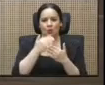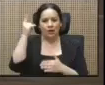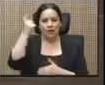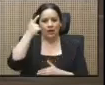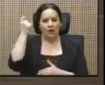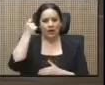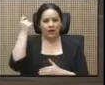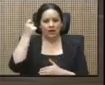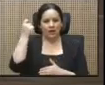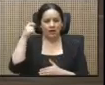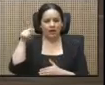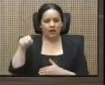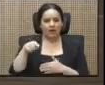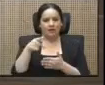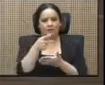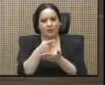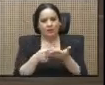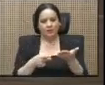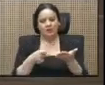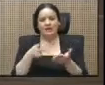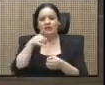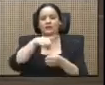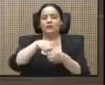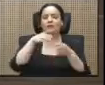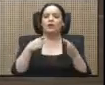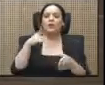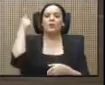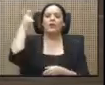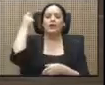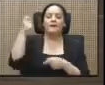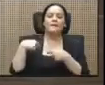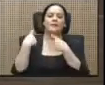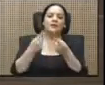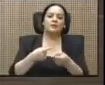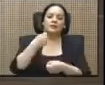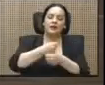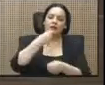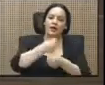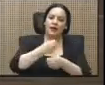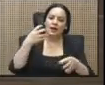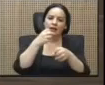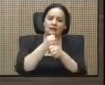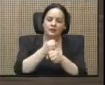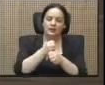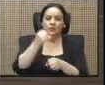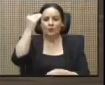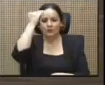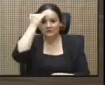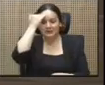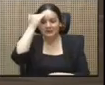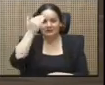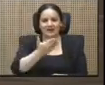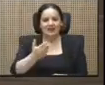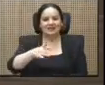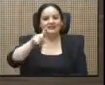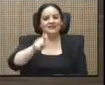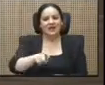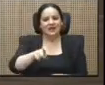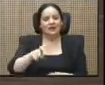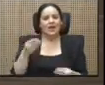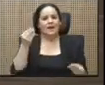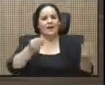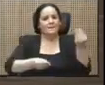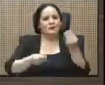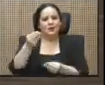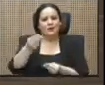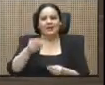Los diputados de Guanacaste venimos trabajando, haciendo conciencia de que se debe de aportar, se